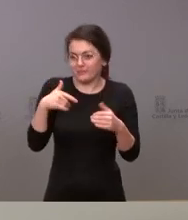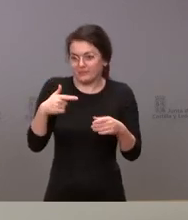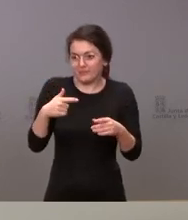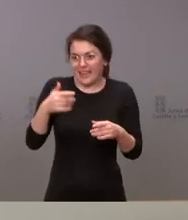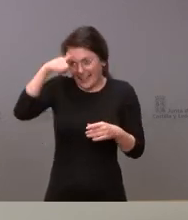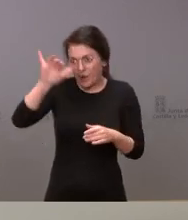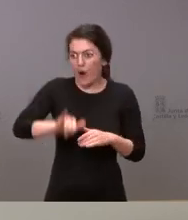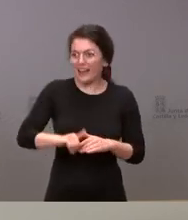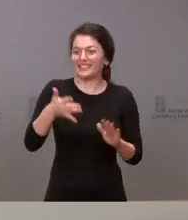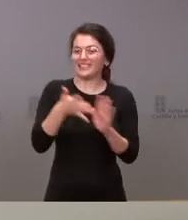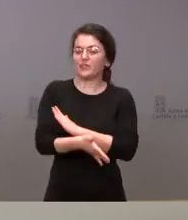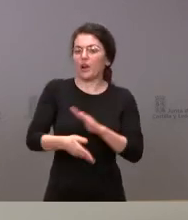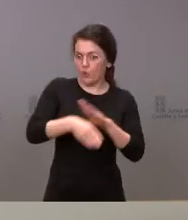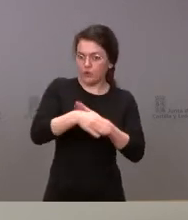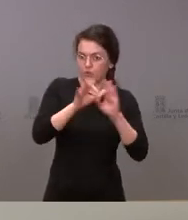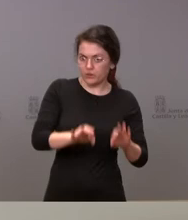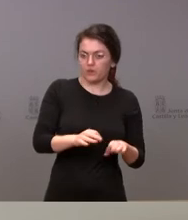pregunta sobre un partido político.